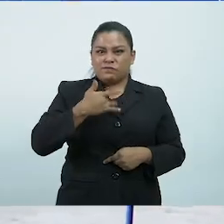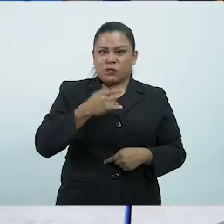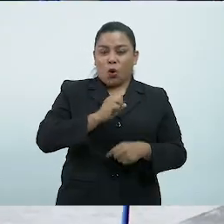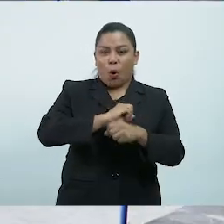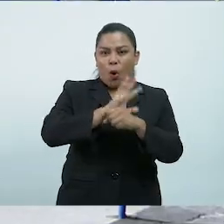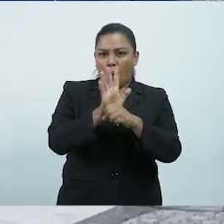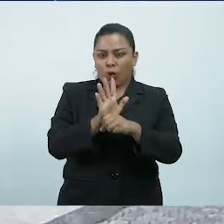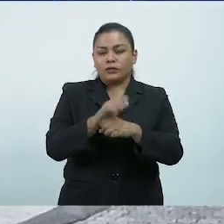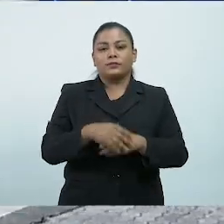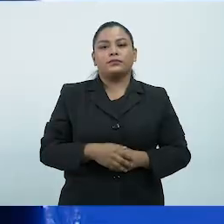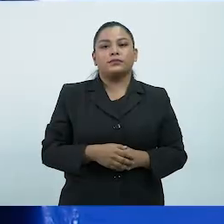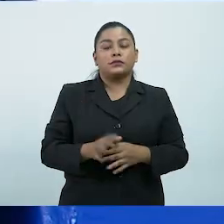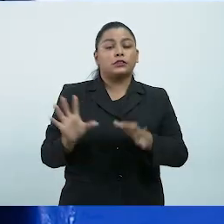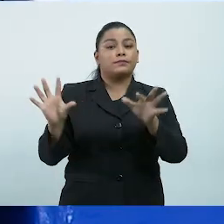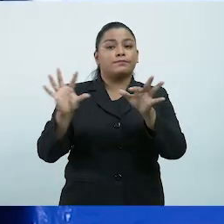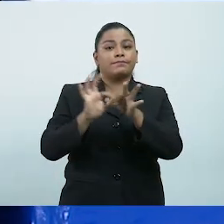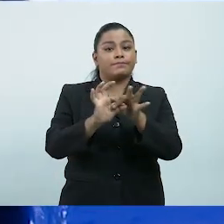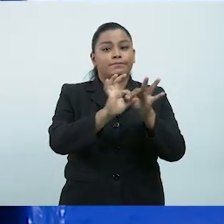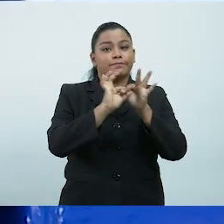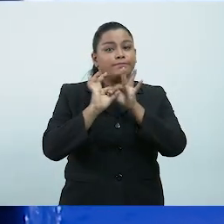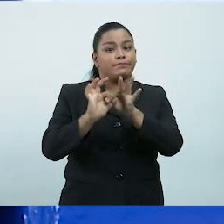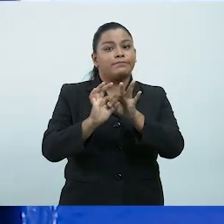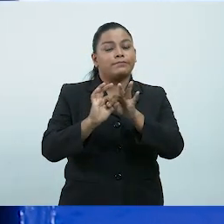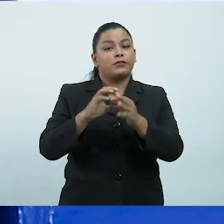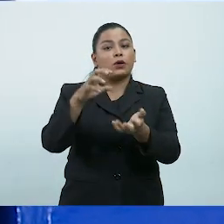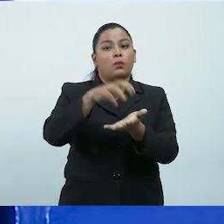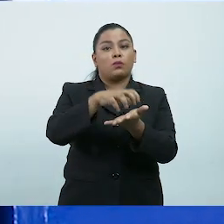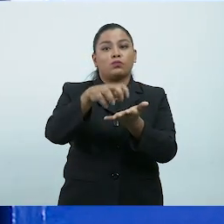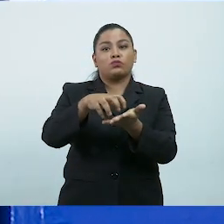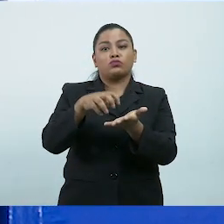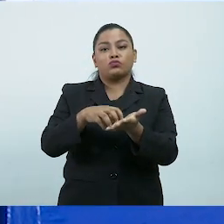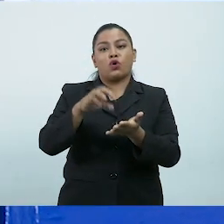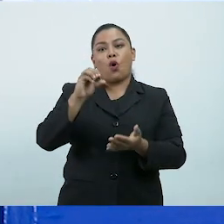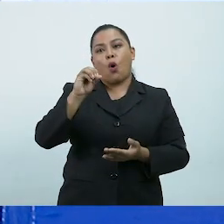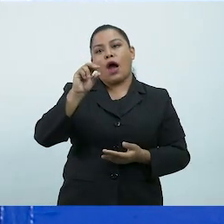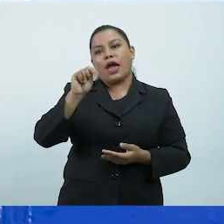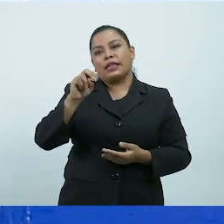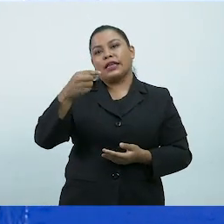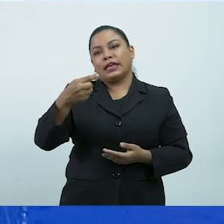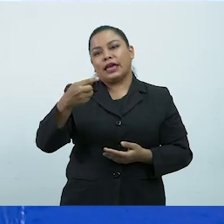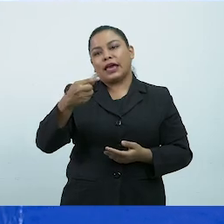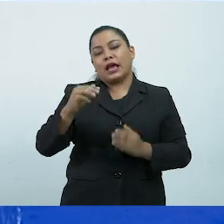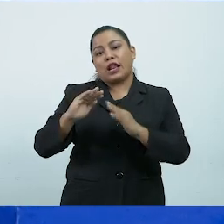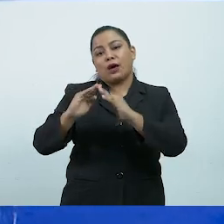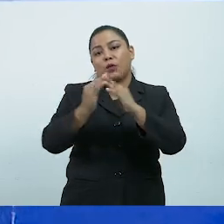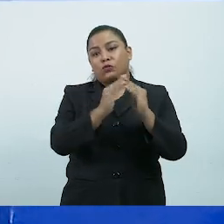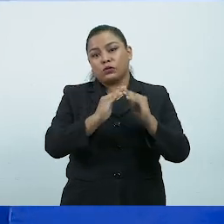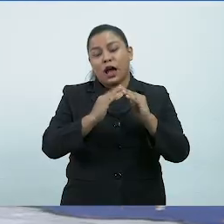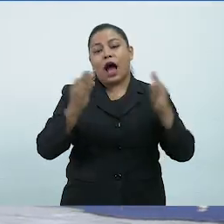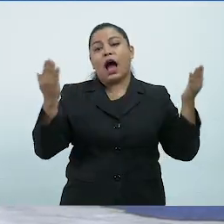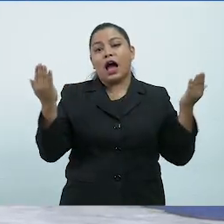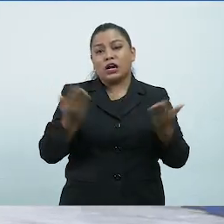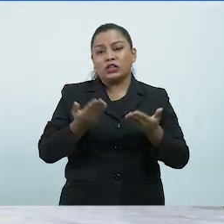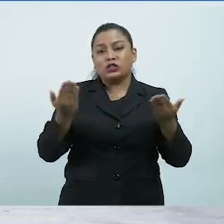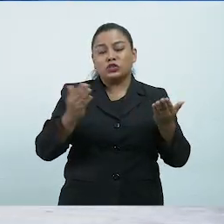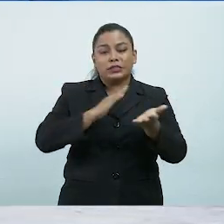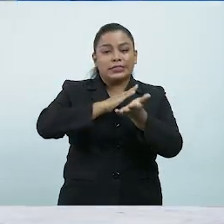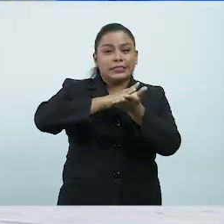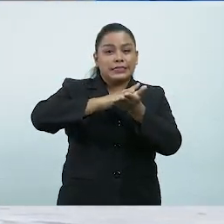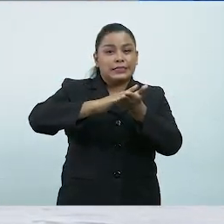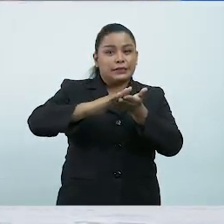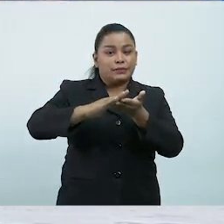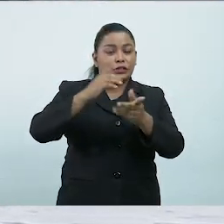-19 y coordinar con la municipalidad, ONG y la comunidad las acciones de saneamiento y